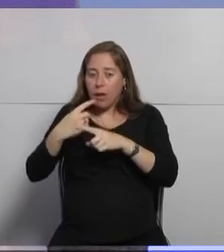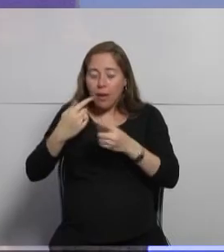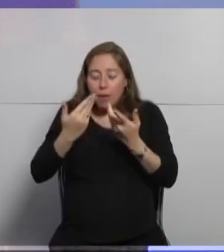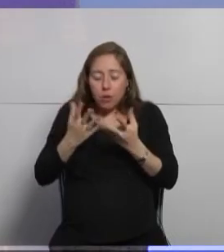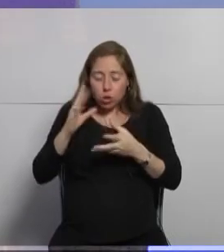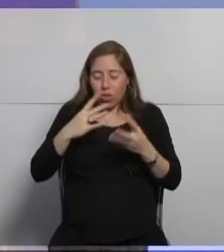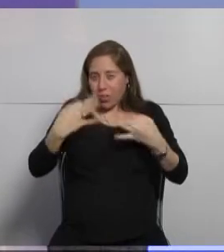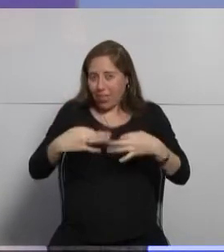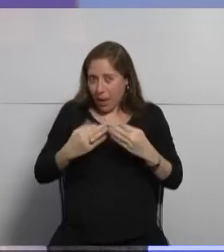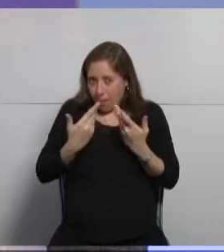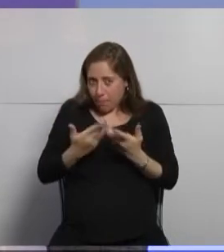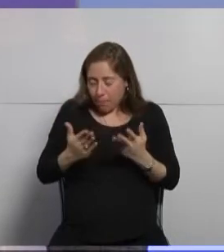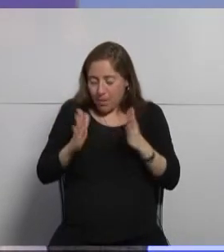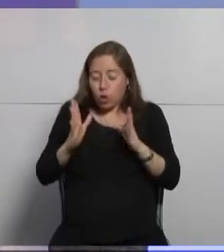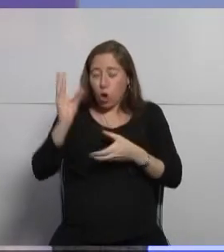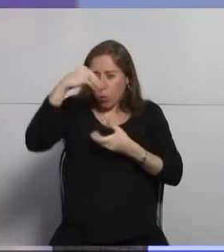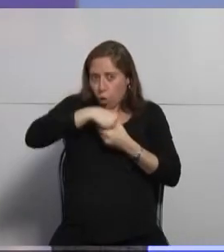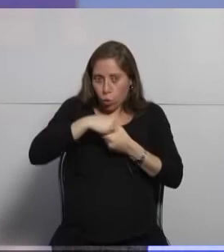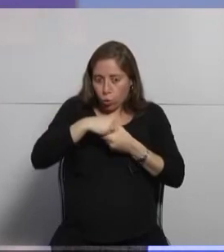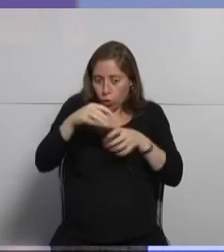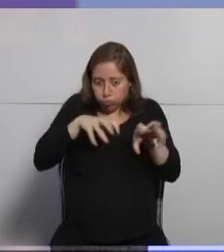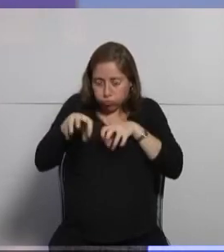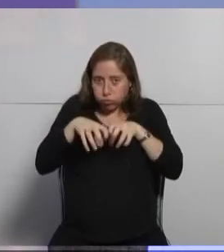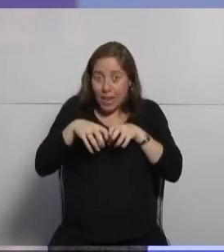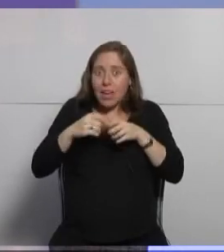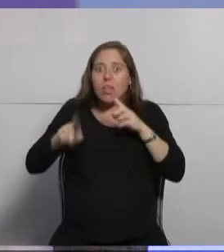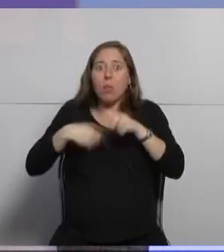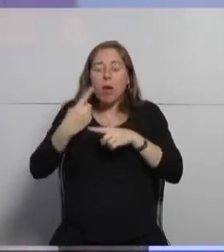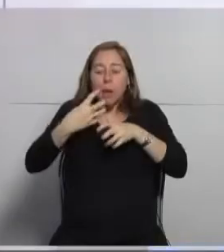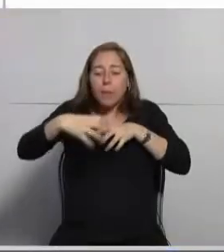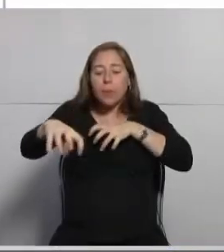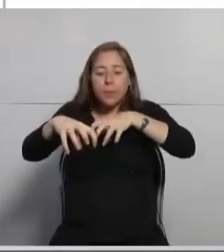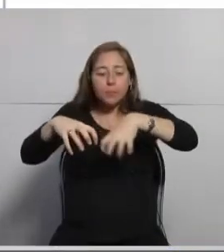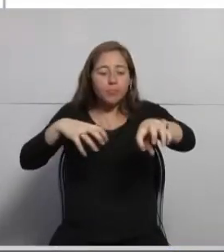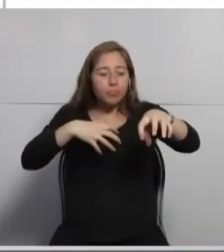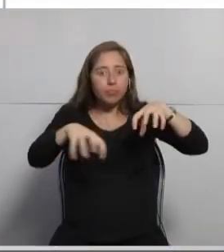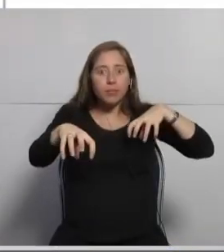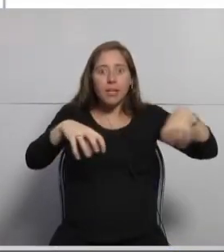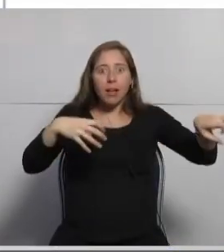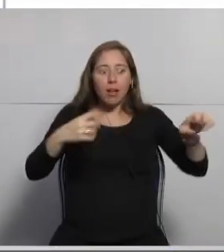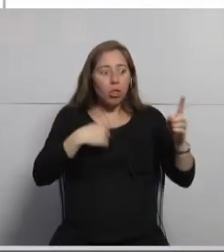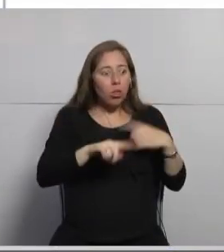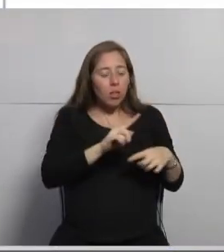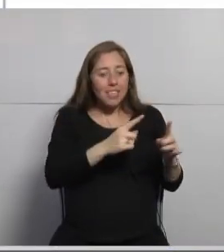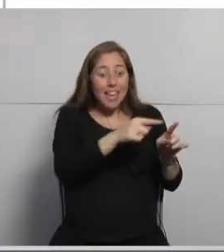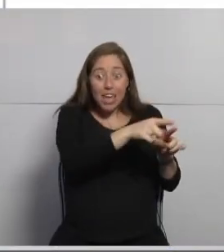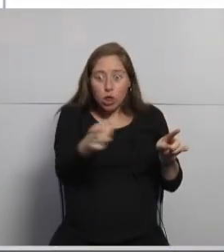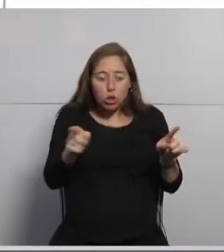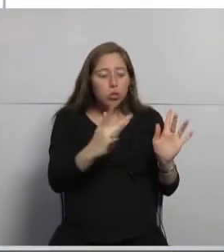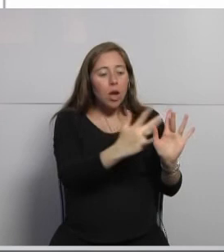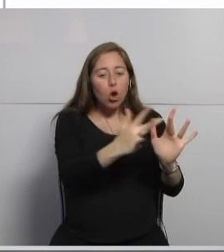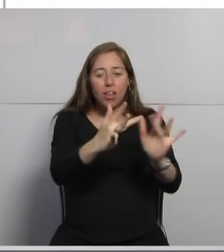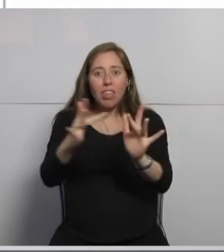cuando eso llega a estar distribuido puede quedar de esta manera donde muchos microservicios se conectan entre sí